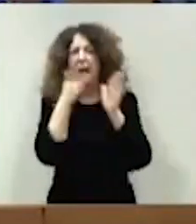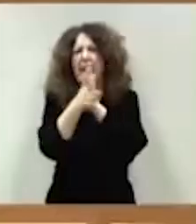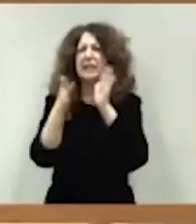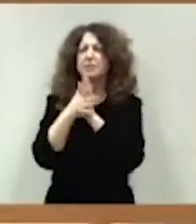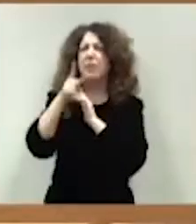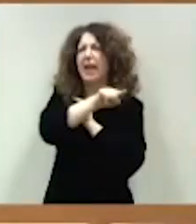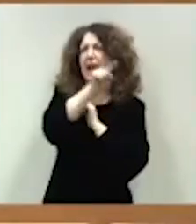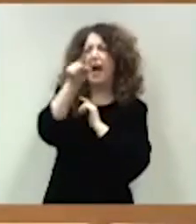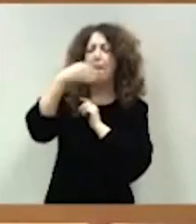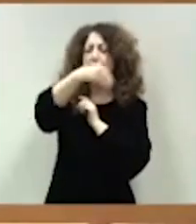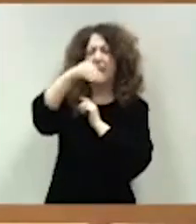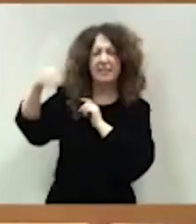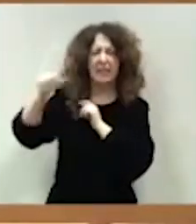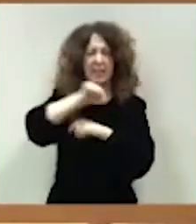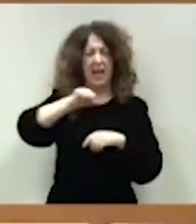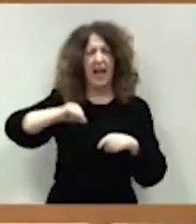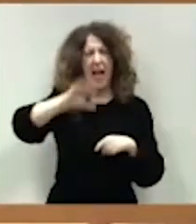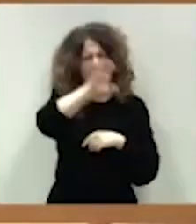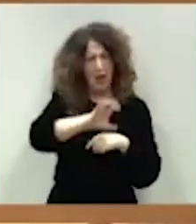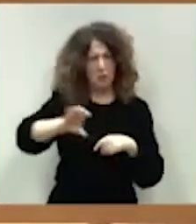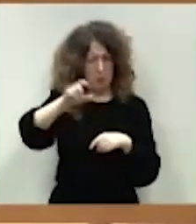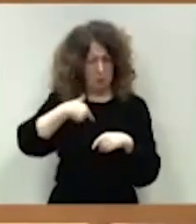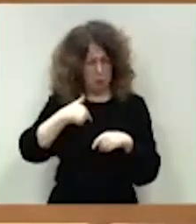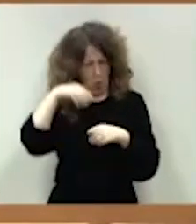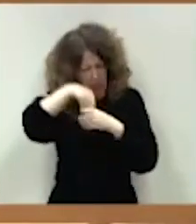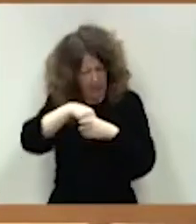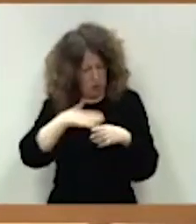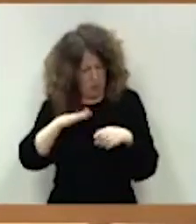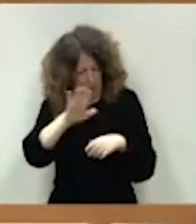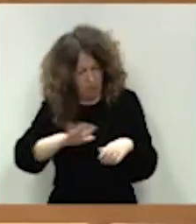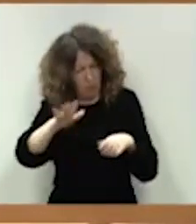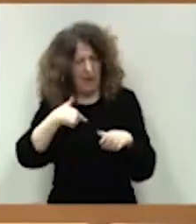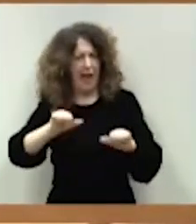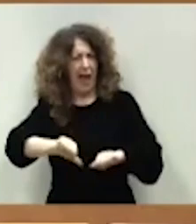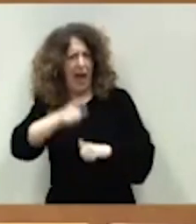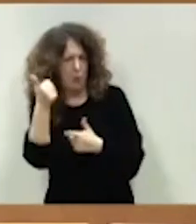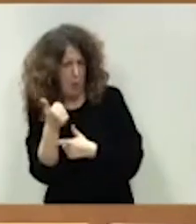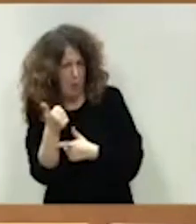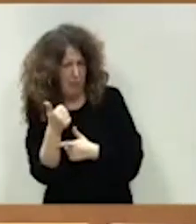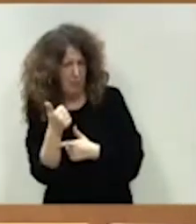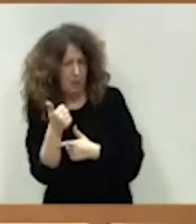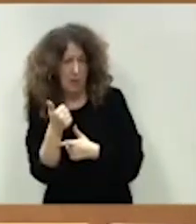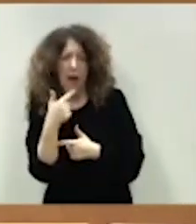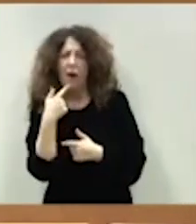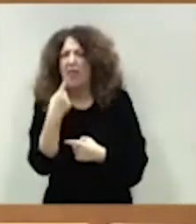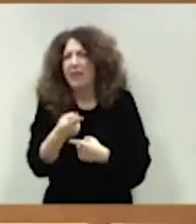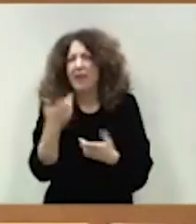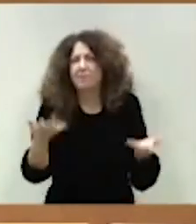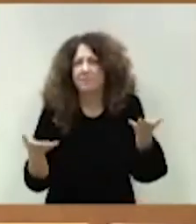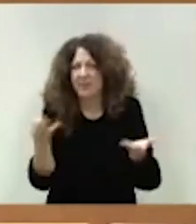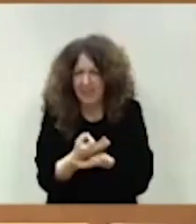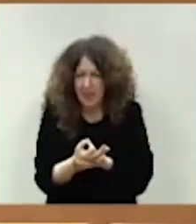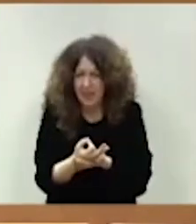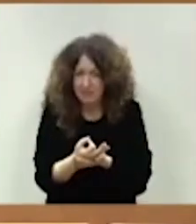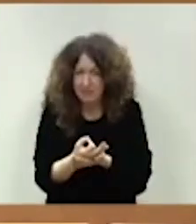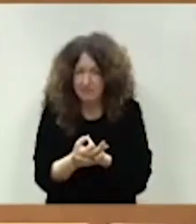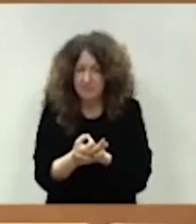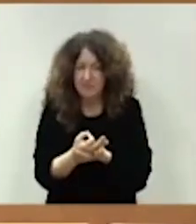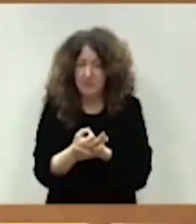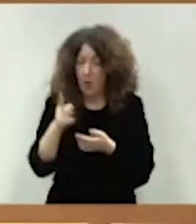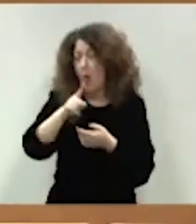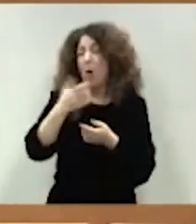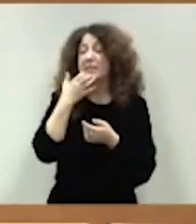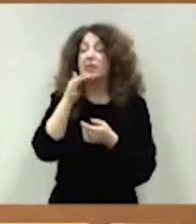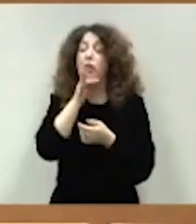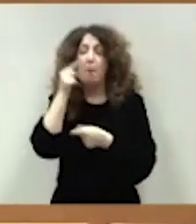autonómicos que ya han aprobado estos presupuestos o que están en curso? ¿Qué les dicen ustedes a los que no lo han formulado que no lo